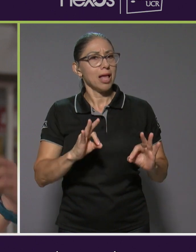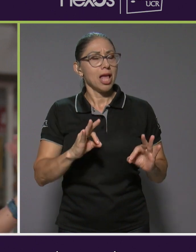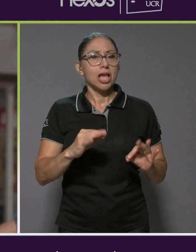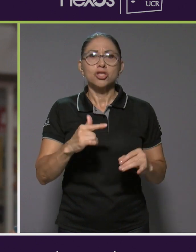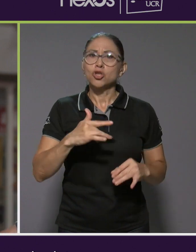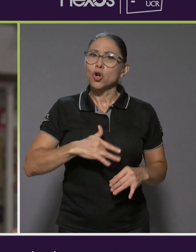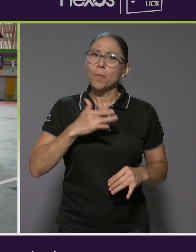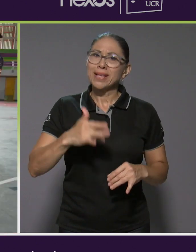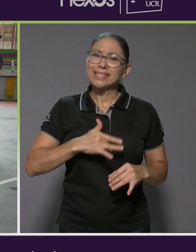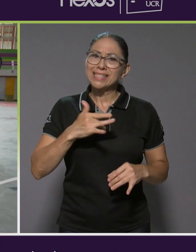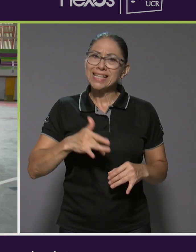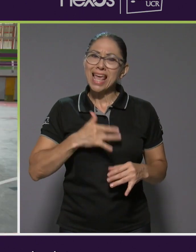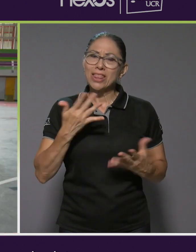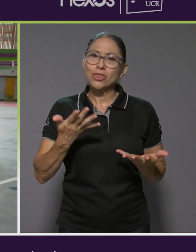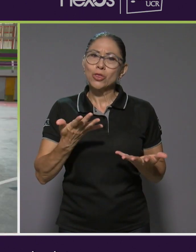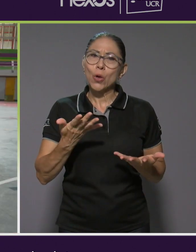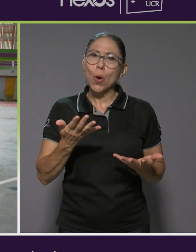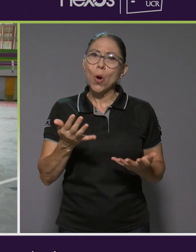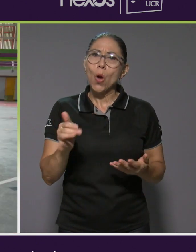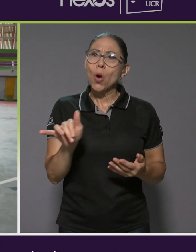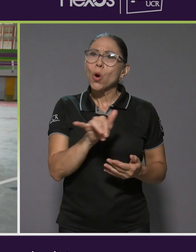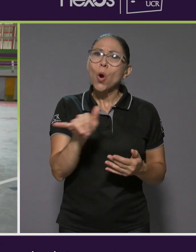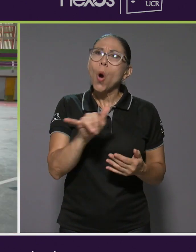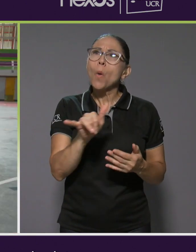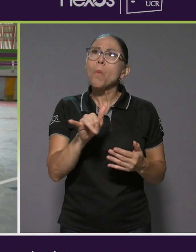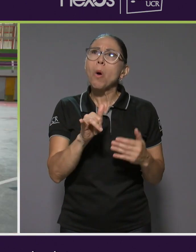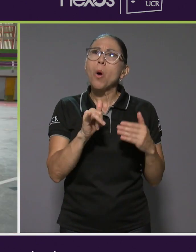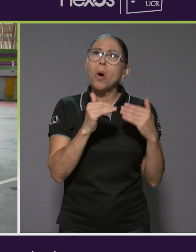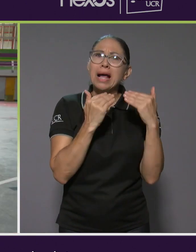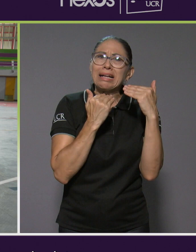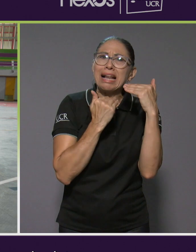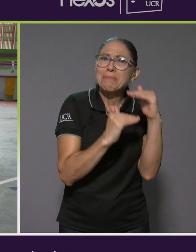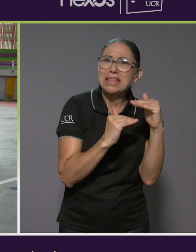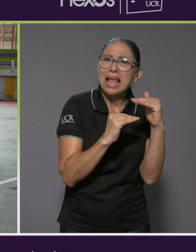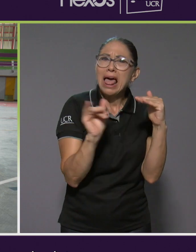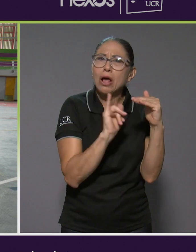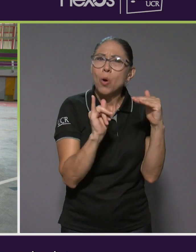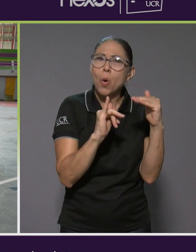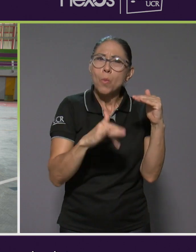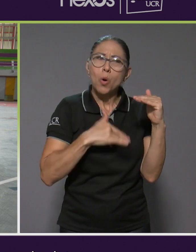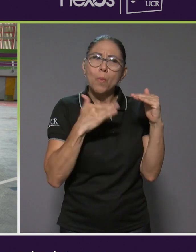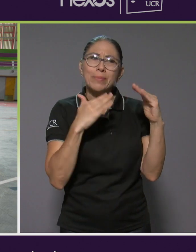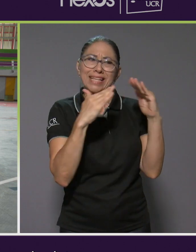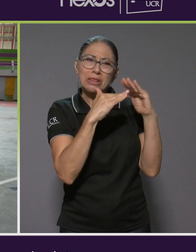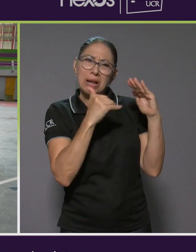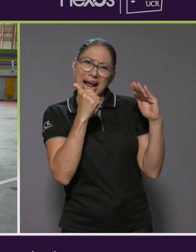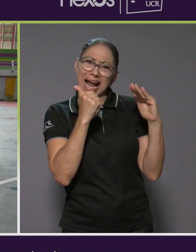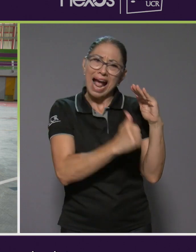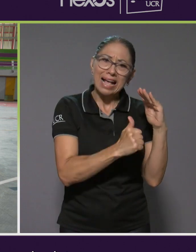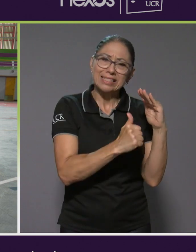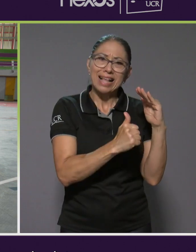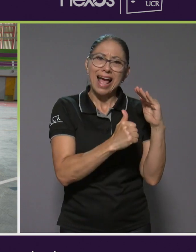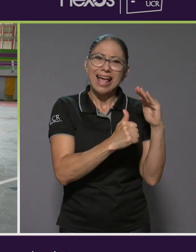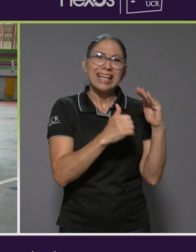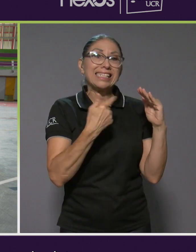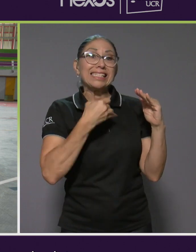como toda la santa, entonces cuando toda la santa me siento como para su cel,